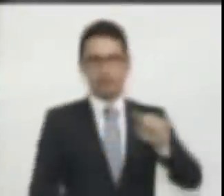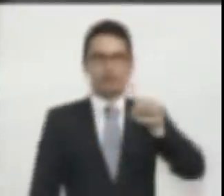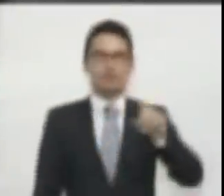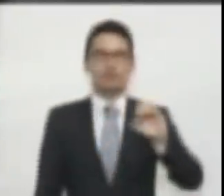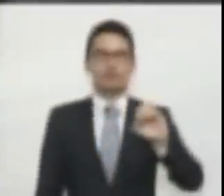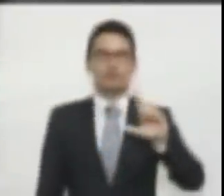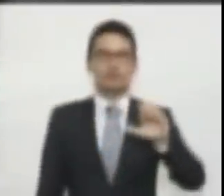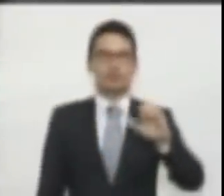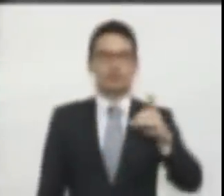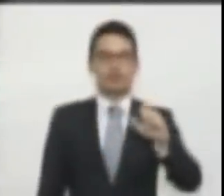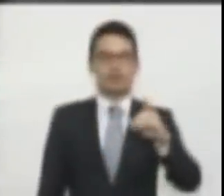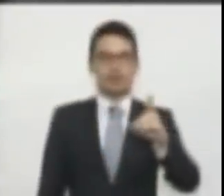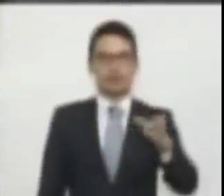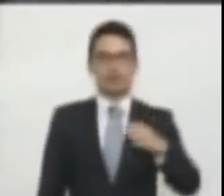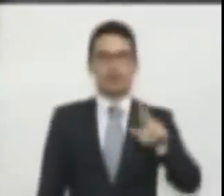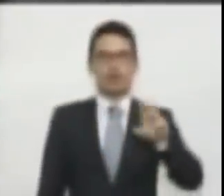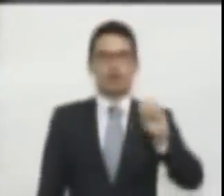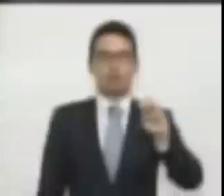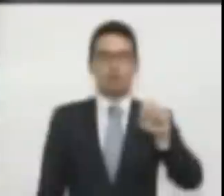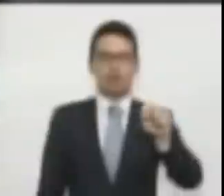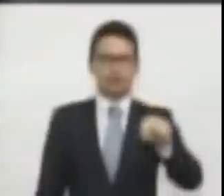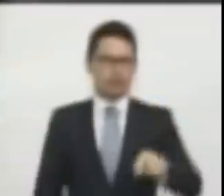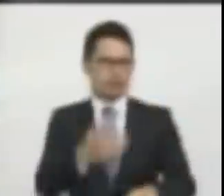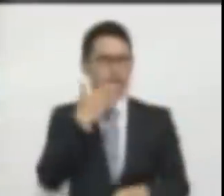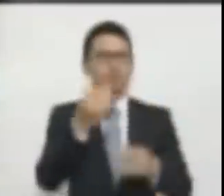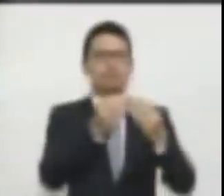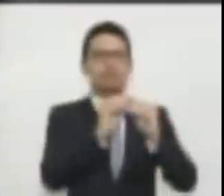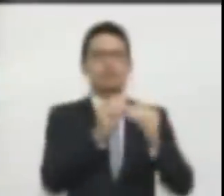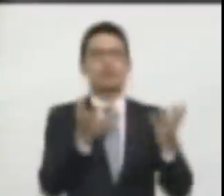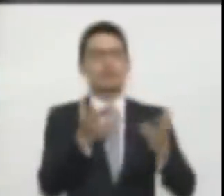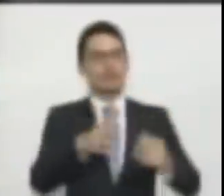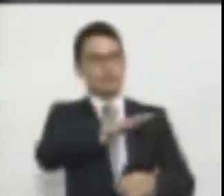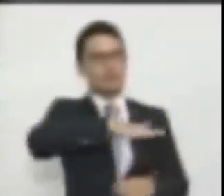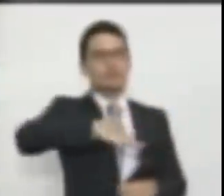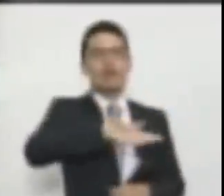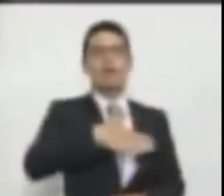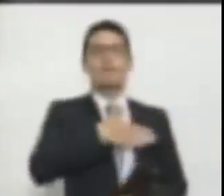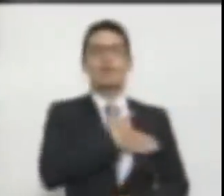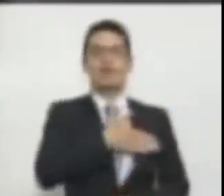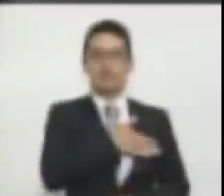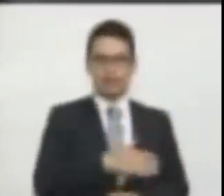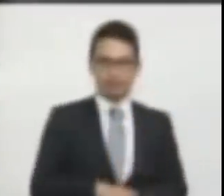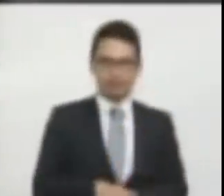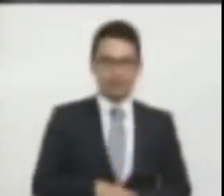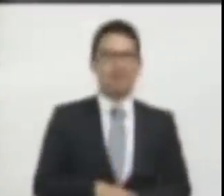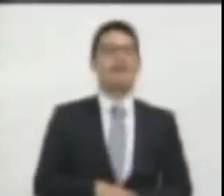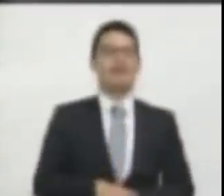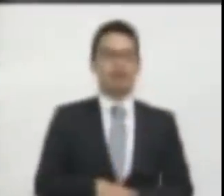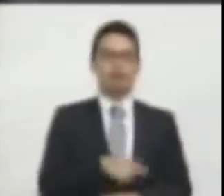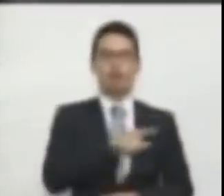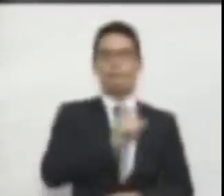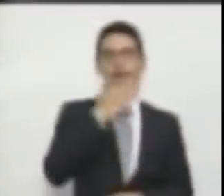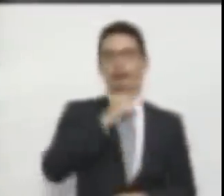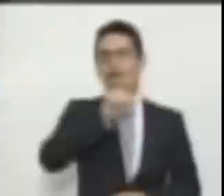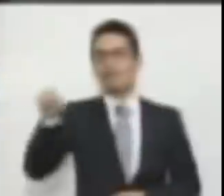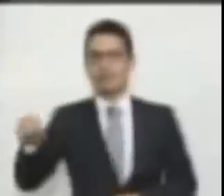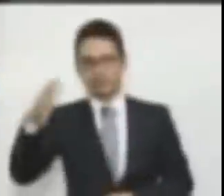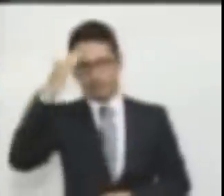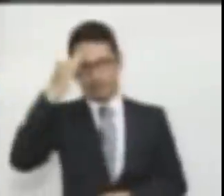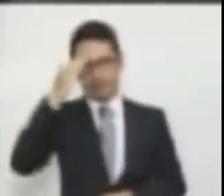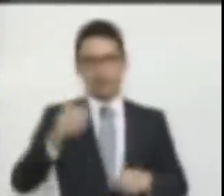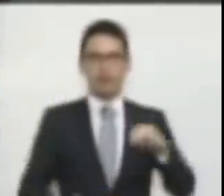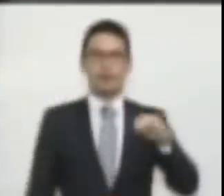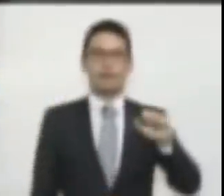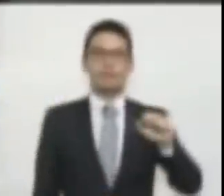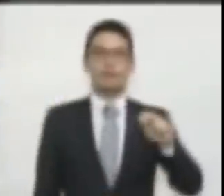¿Por qué no organizaron el besatón en la plaza de Bolívar? Porque sabían de antemano que doña Manuelita